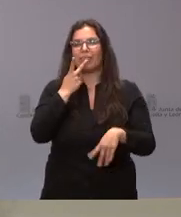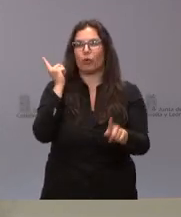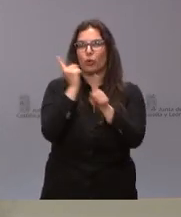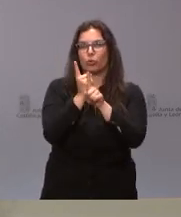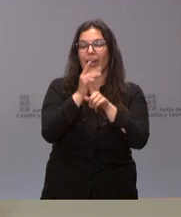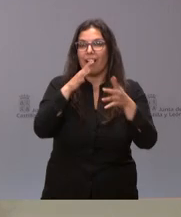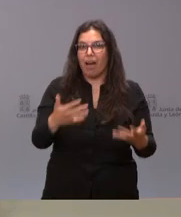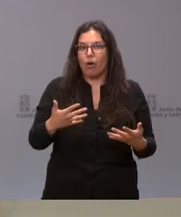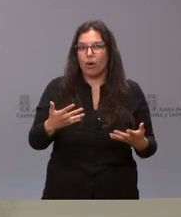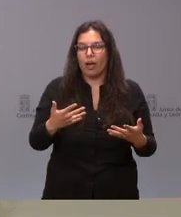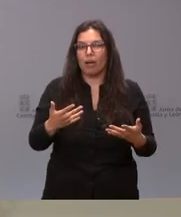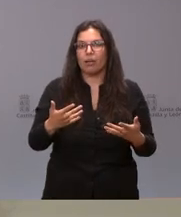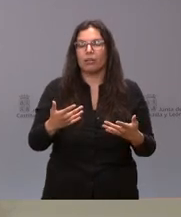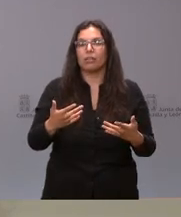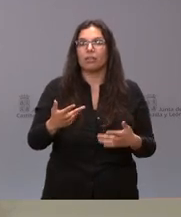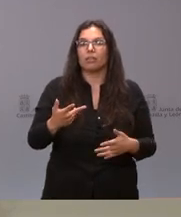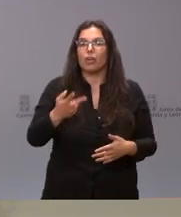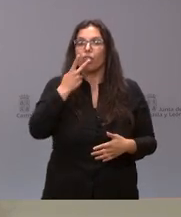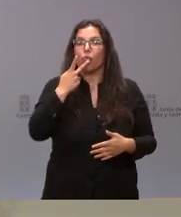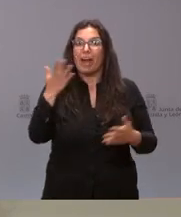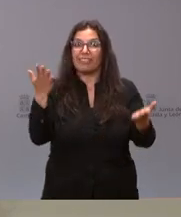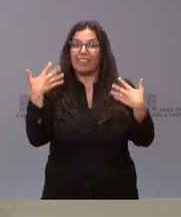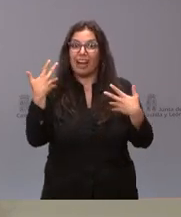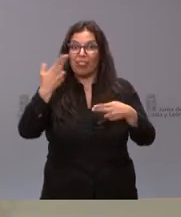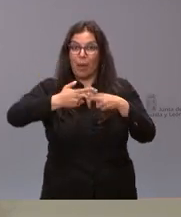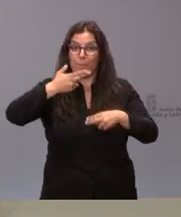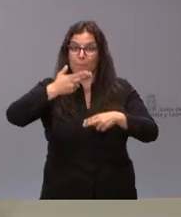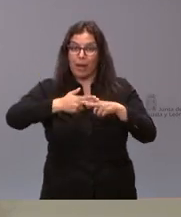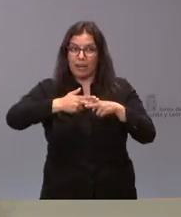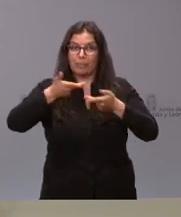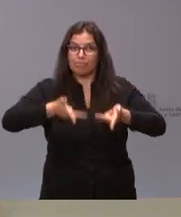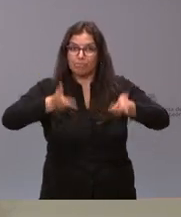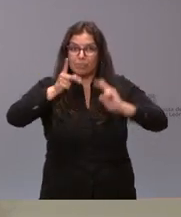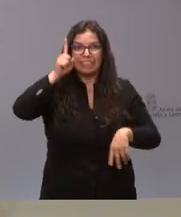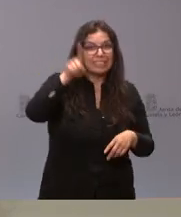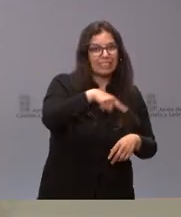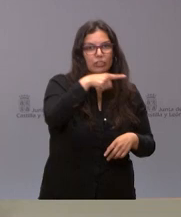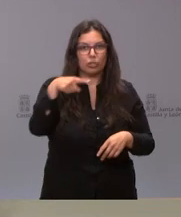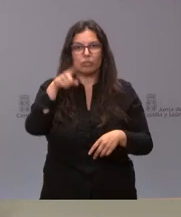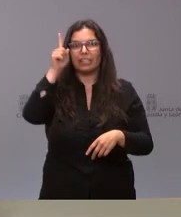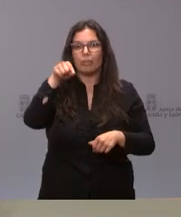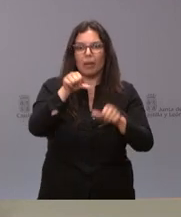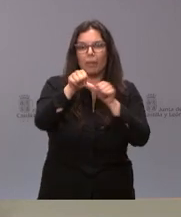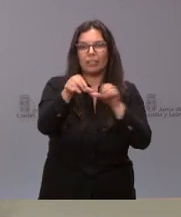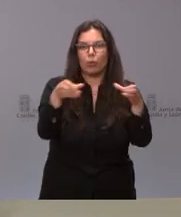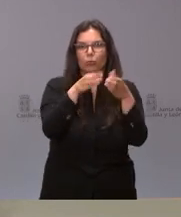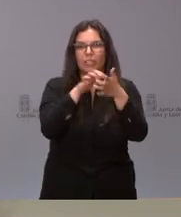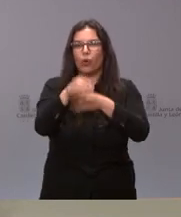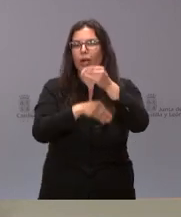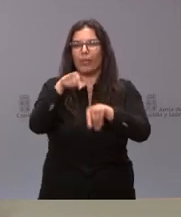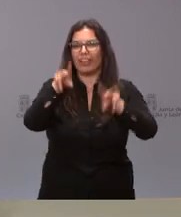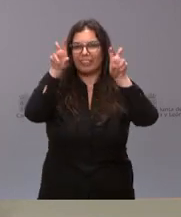está o no permitido fumar en las terrazas de los establecimientos y cuál va a ser la postura de la Junta en este aspecto. Gracias.